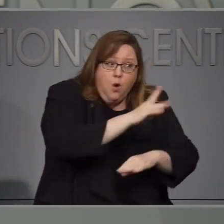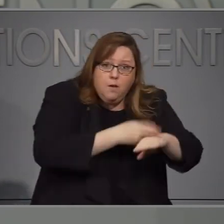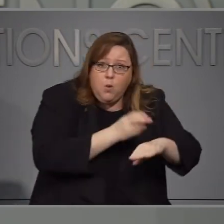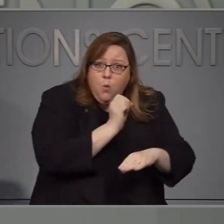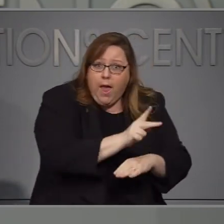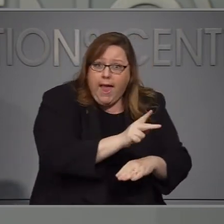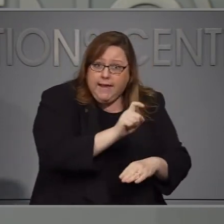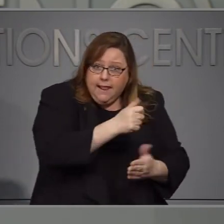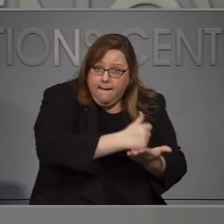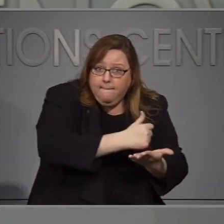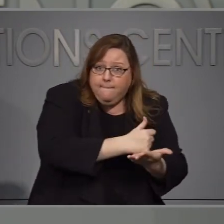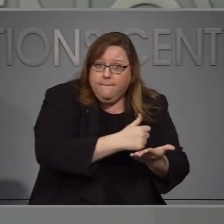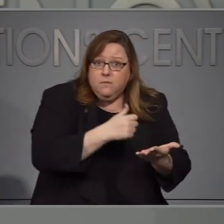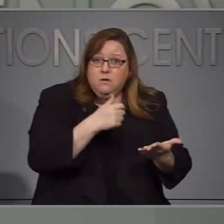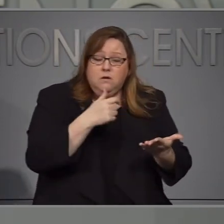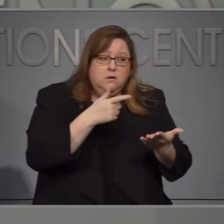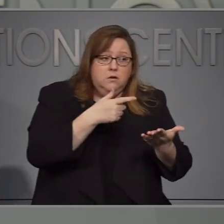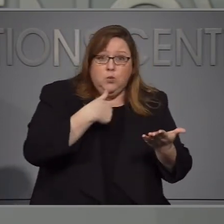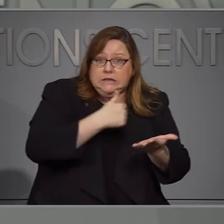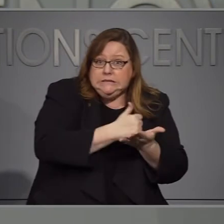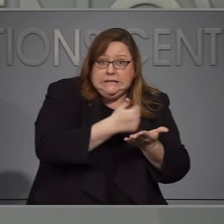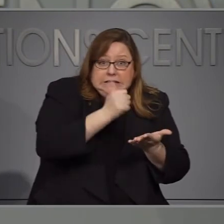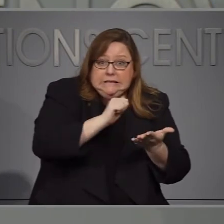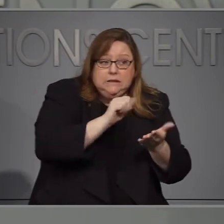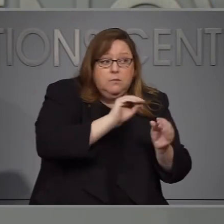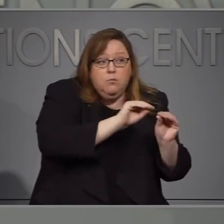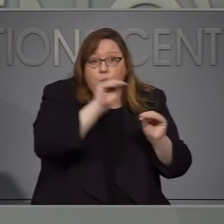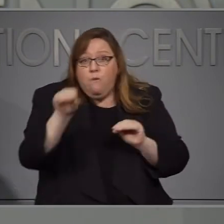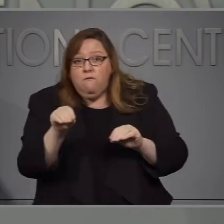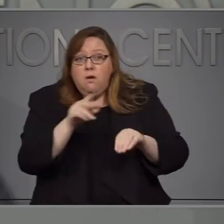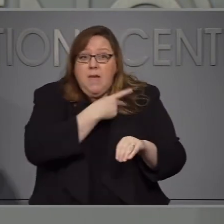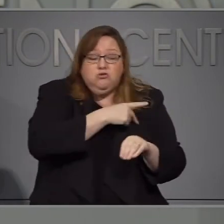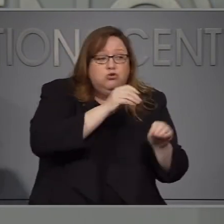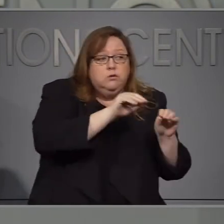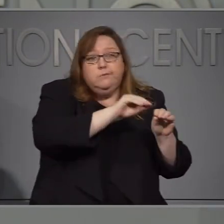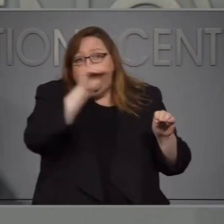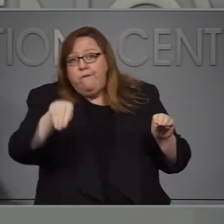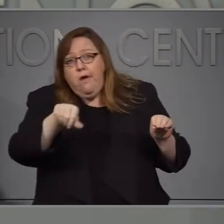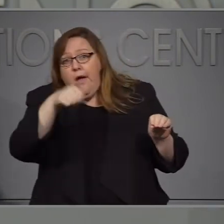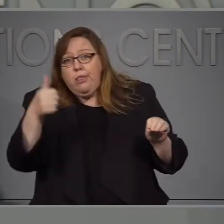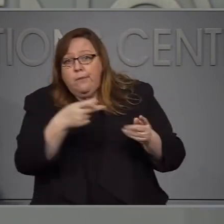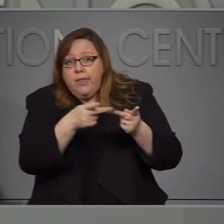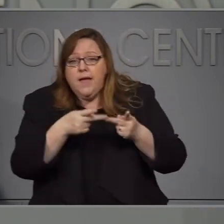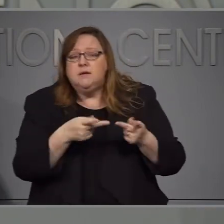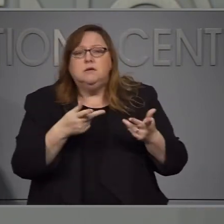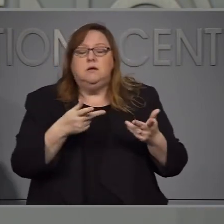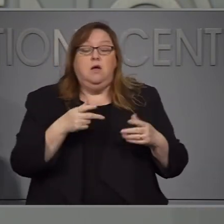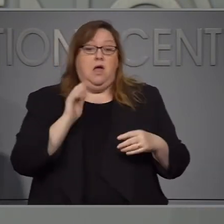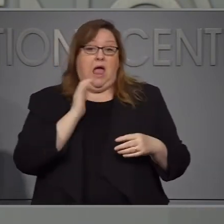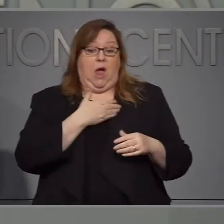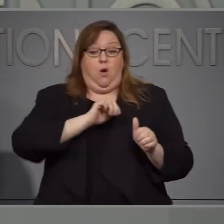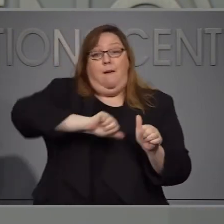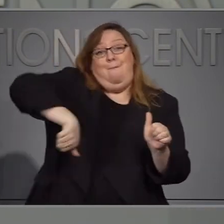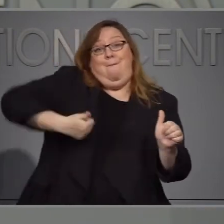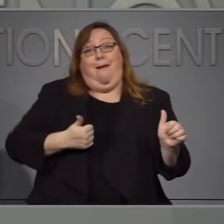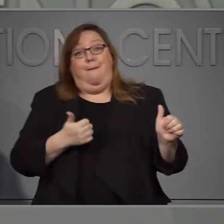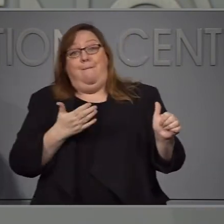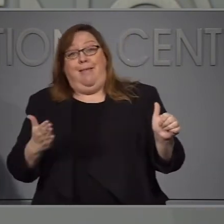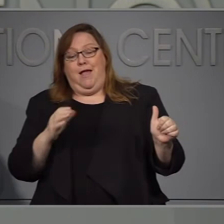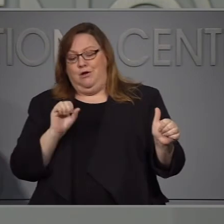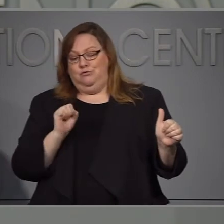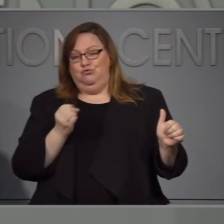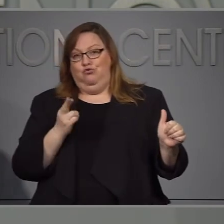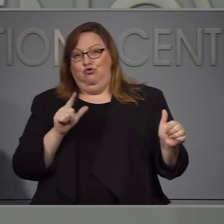pasando si necesitan ayuda o necesitan cambiamos cambiar pacientes a otro hospital. No tenemos